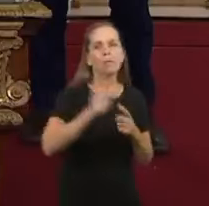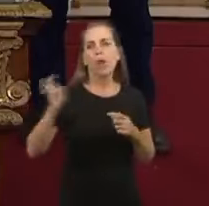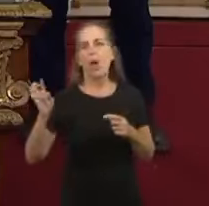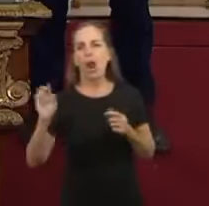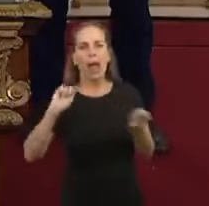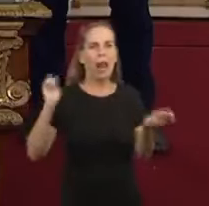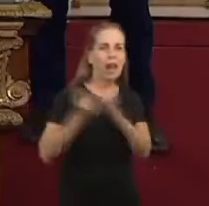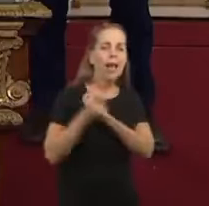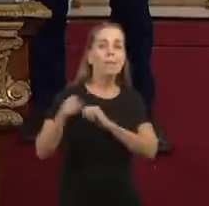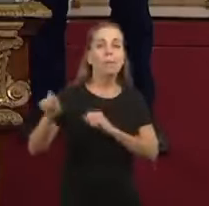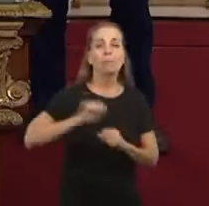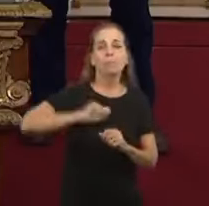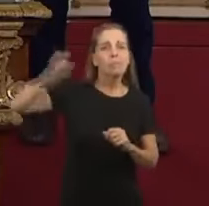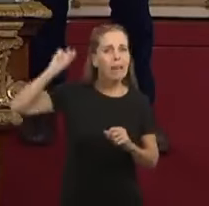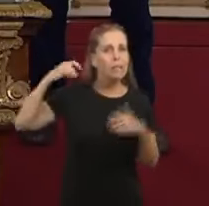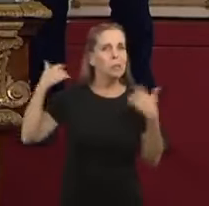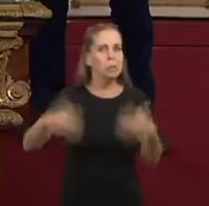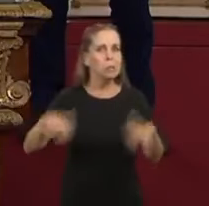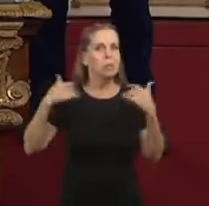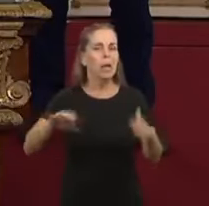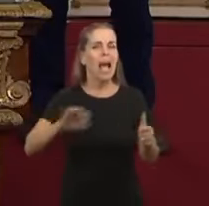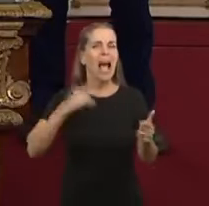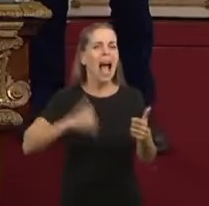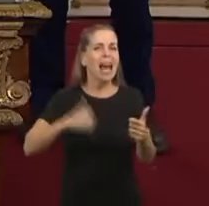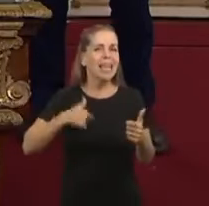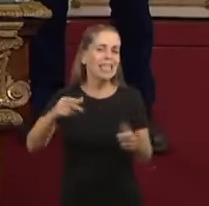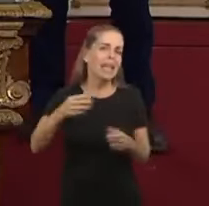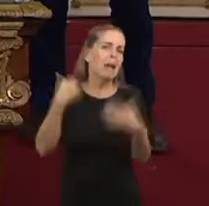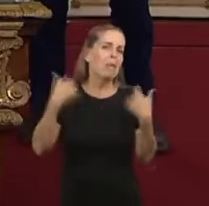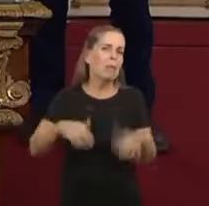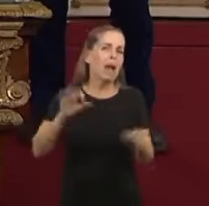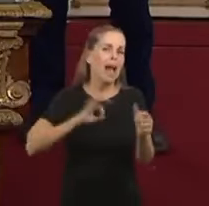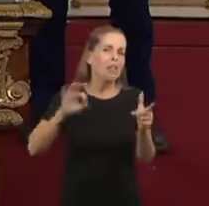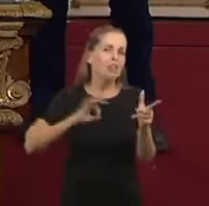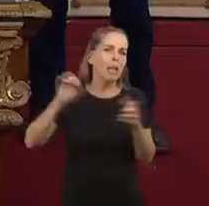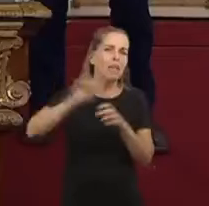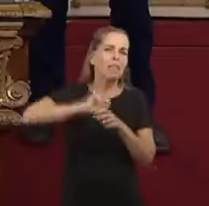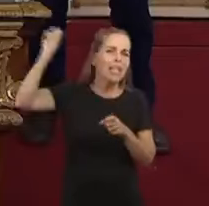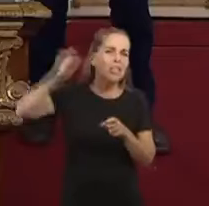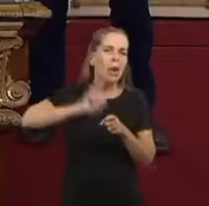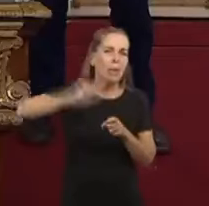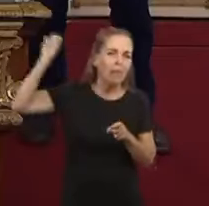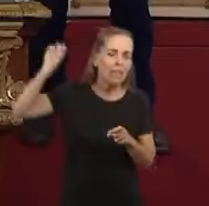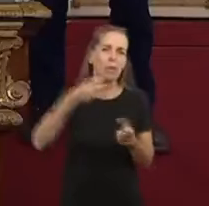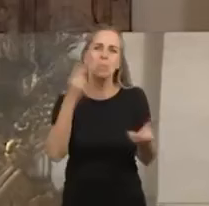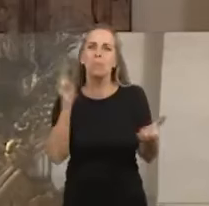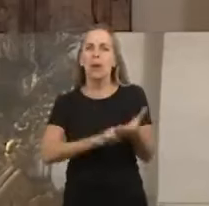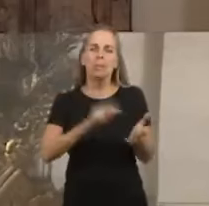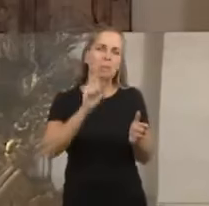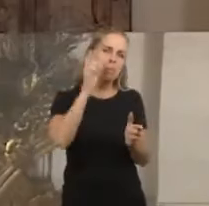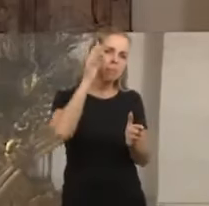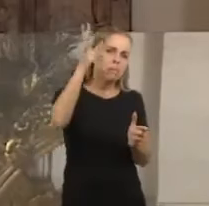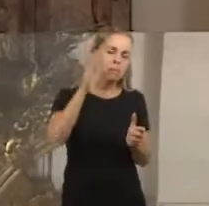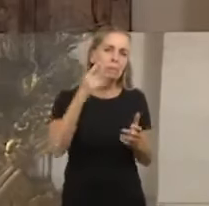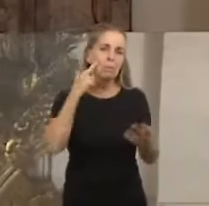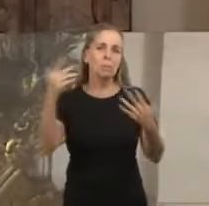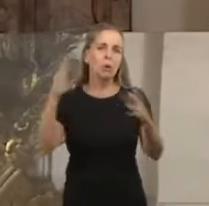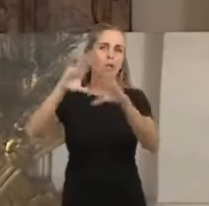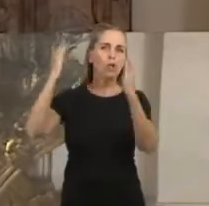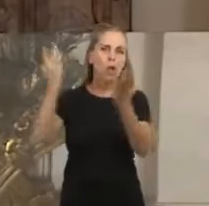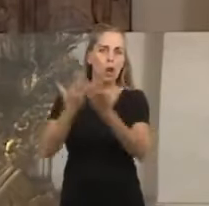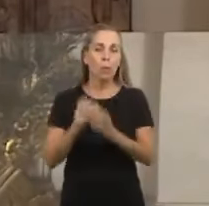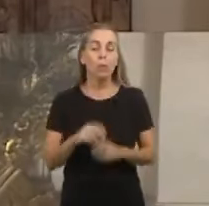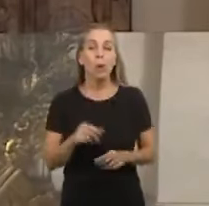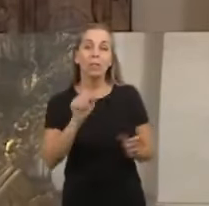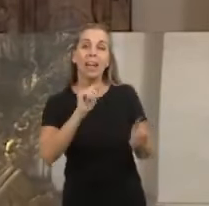habernos convertido en el mayor defaulteador serial del mundo y a tener la presión impositiva más alta del mundo. El superávit fiscal